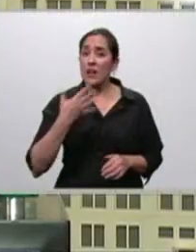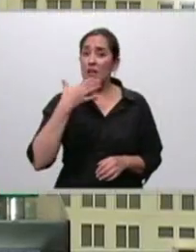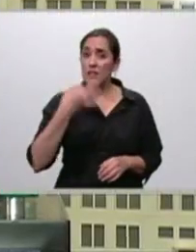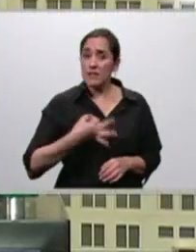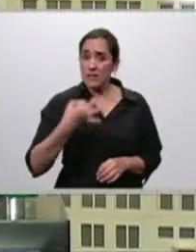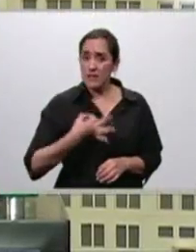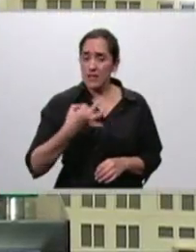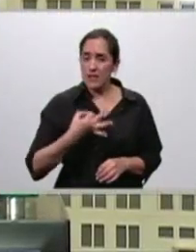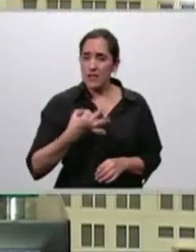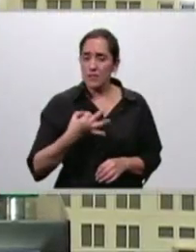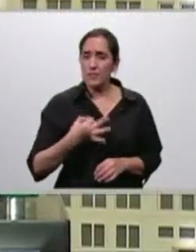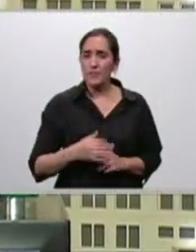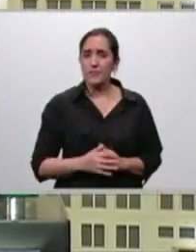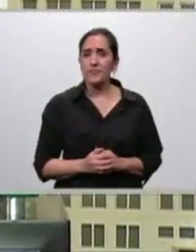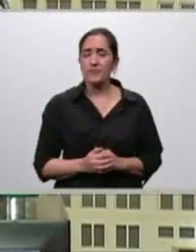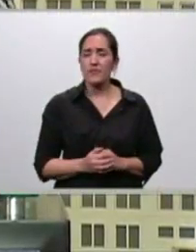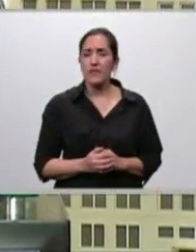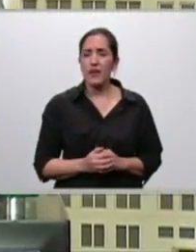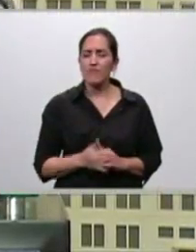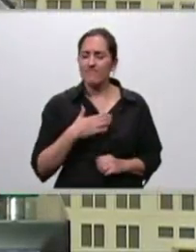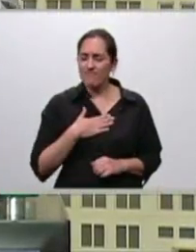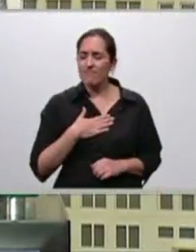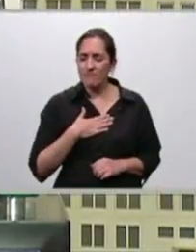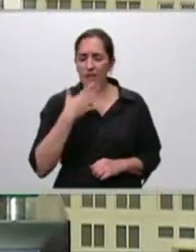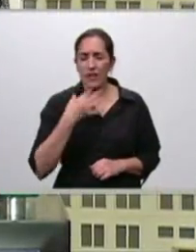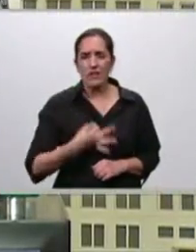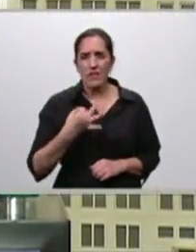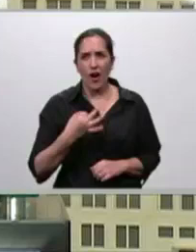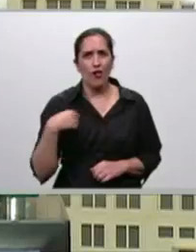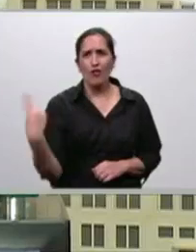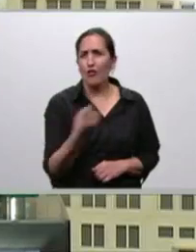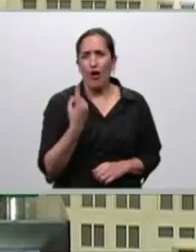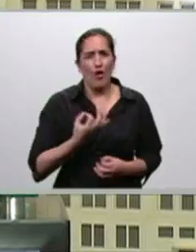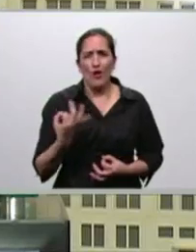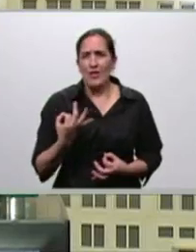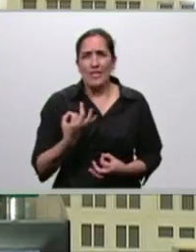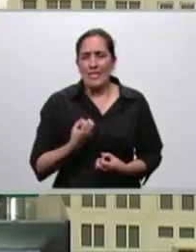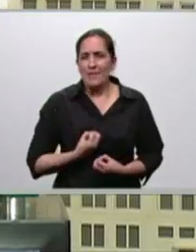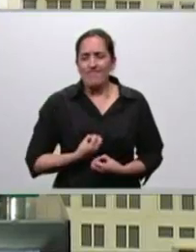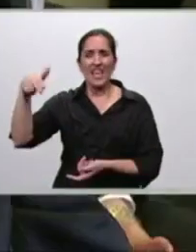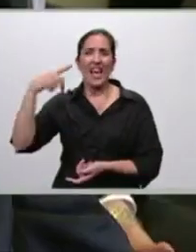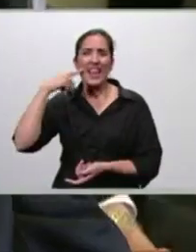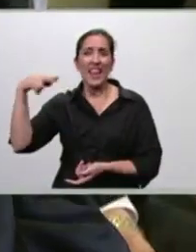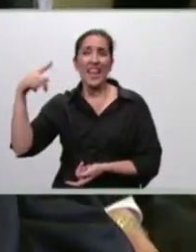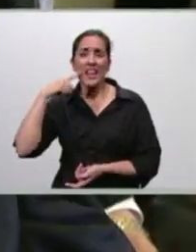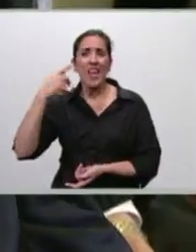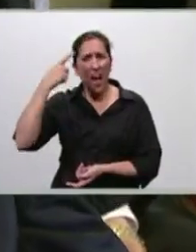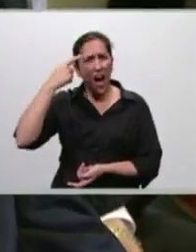Sinceramente, sinceramente, siento que nos pasó a todos, que es conmovedor.